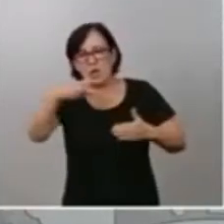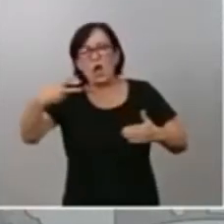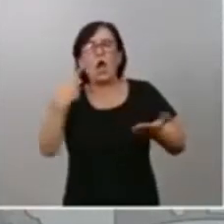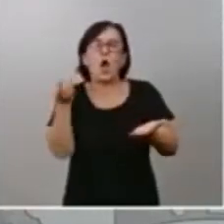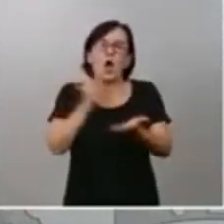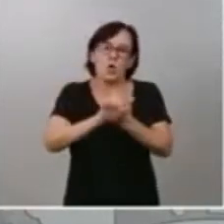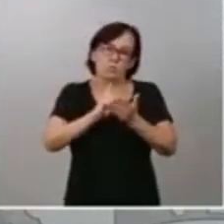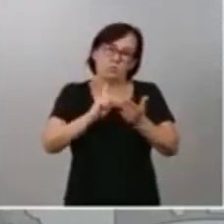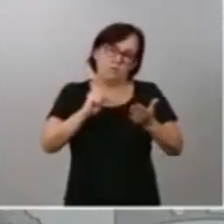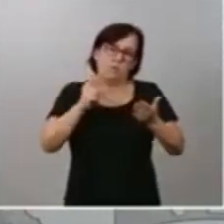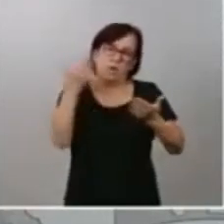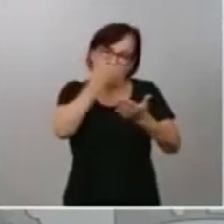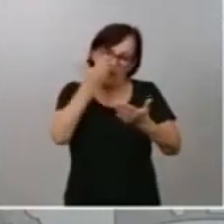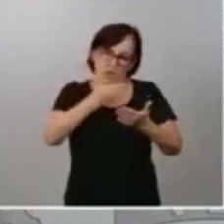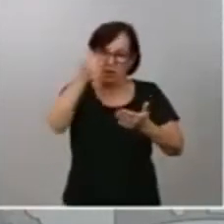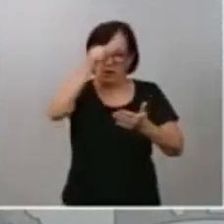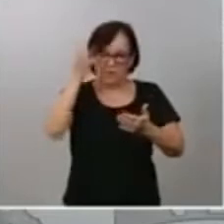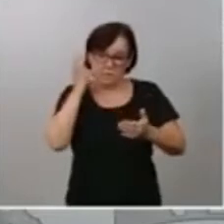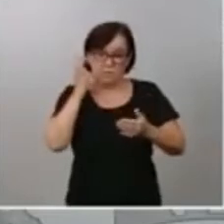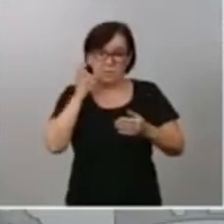y niñas a partir del mes de septiembre.